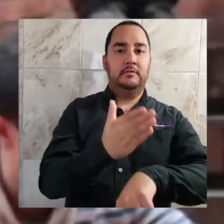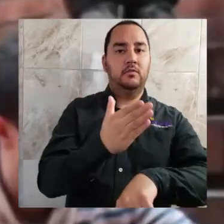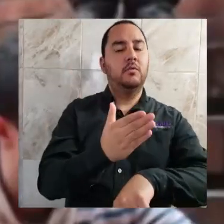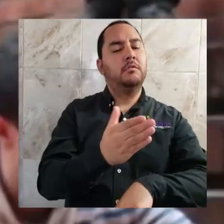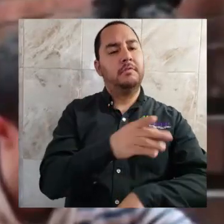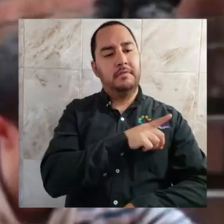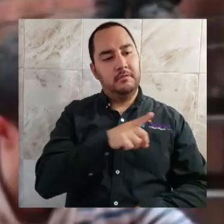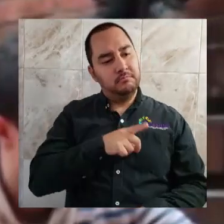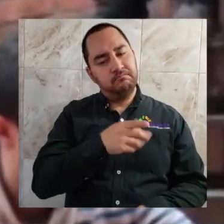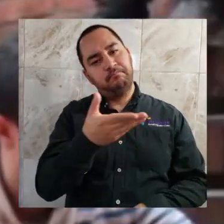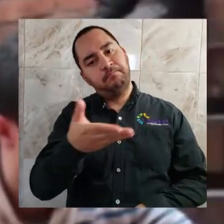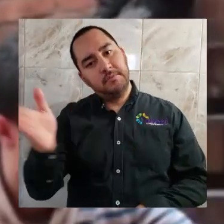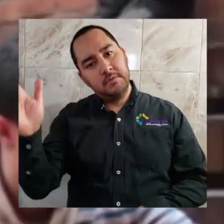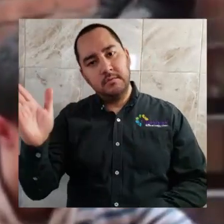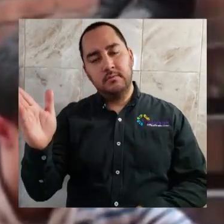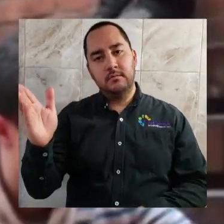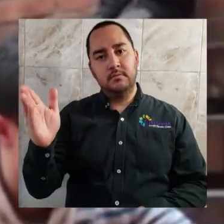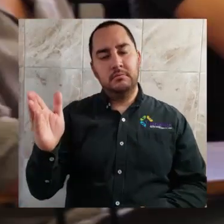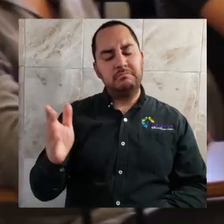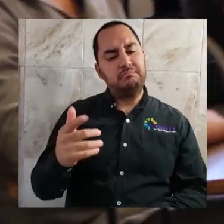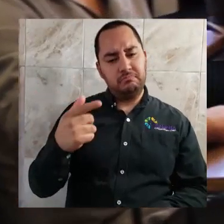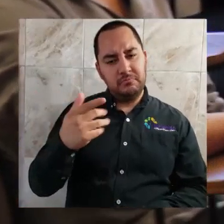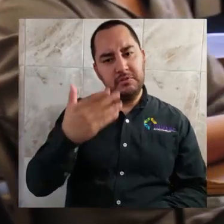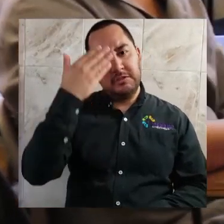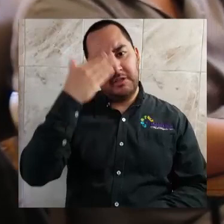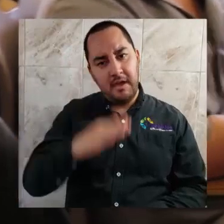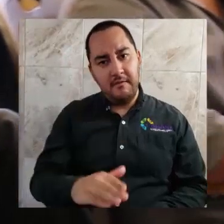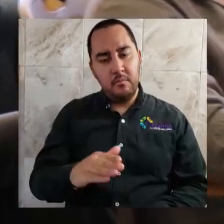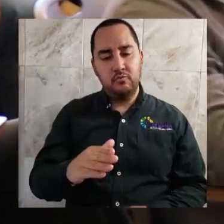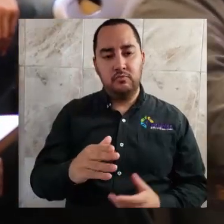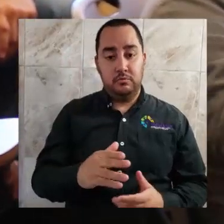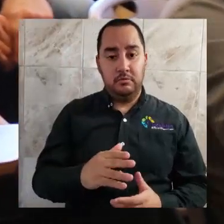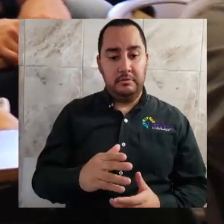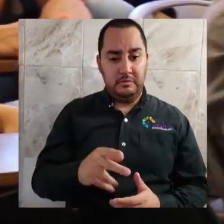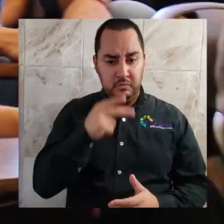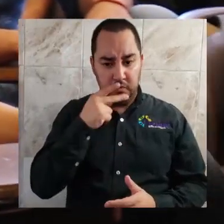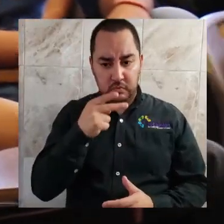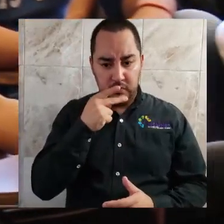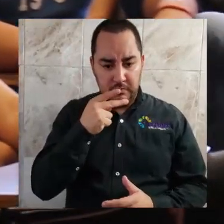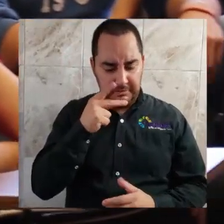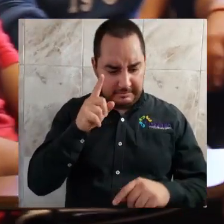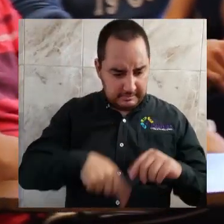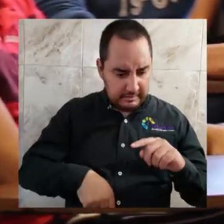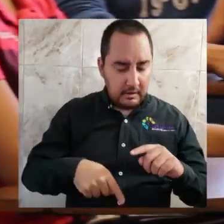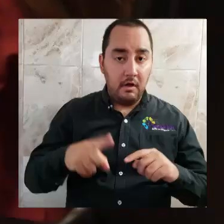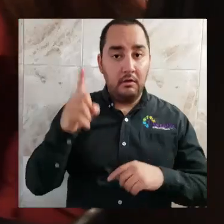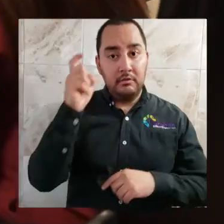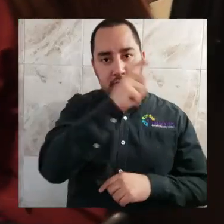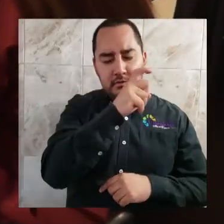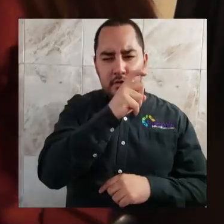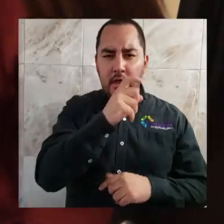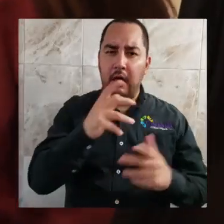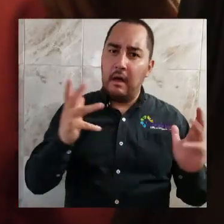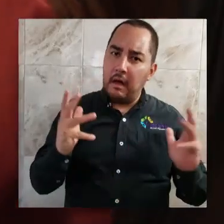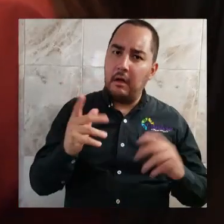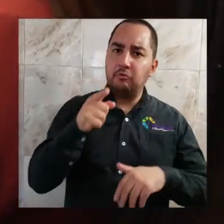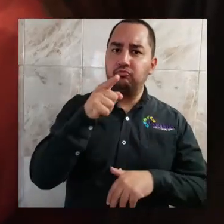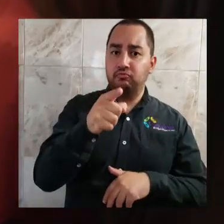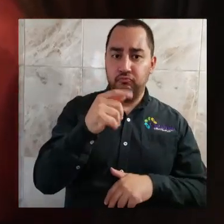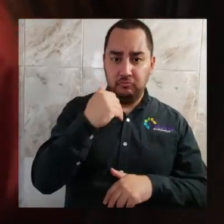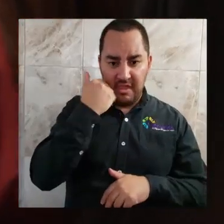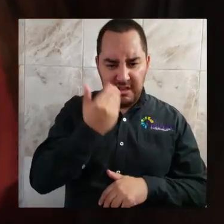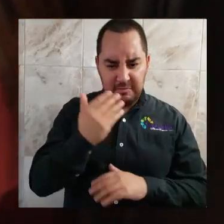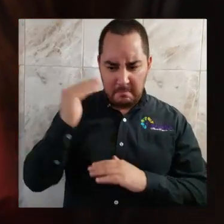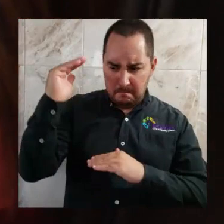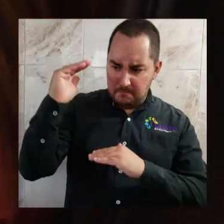hacerlo, acércate con tu psicólogo de carrera. Él te dará asesoría de cómo puedes lograrlo. O también puedes